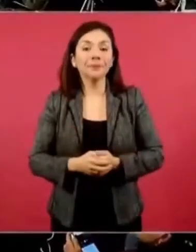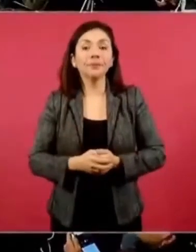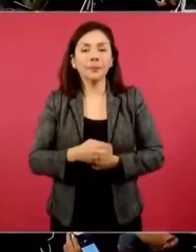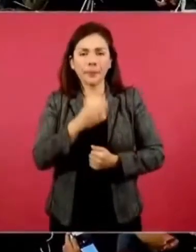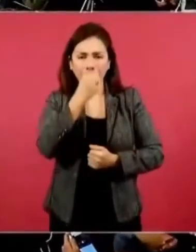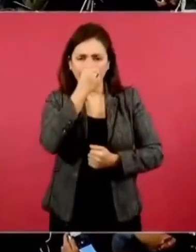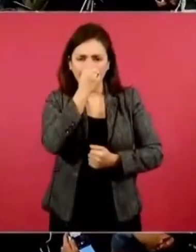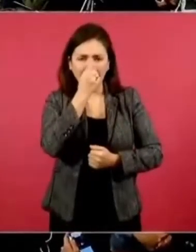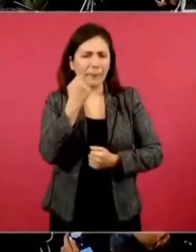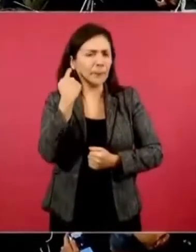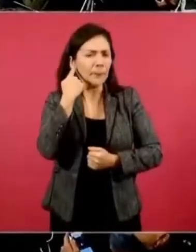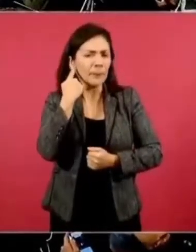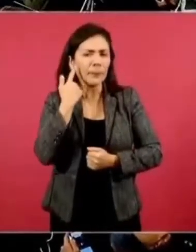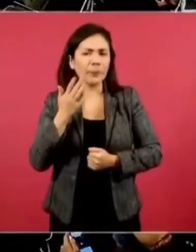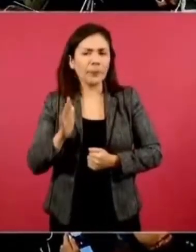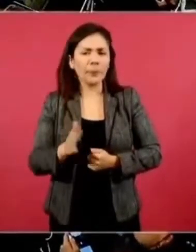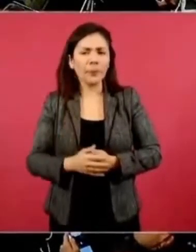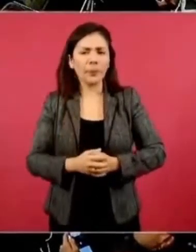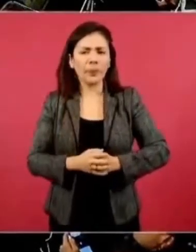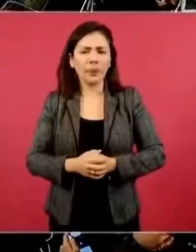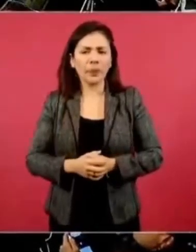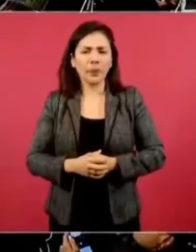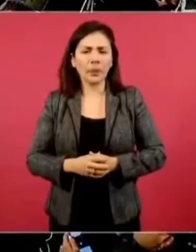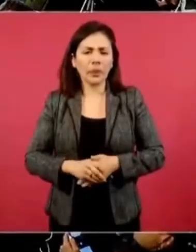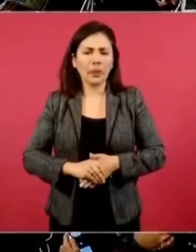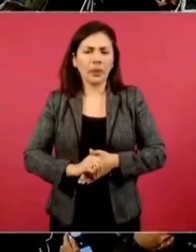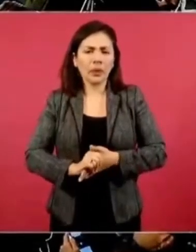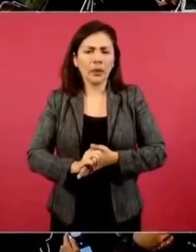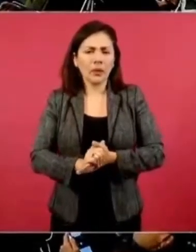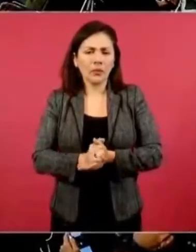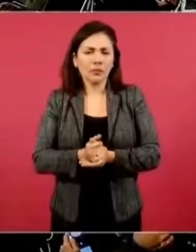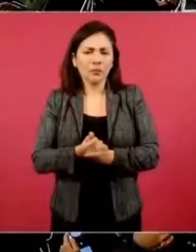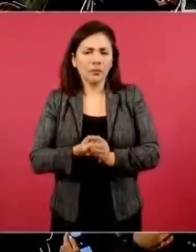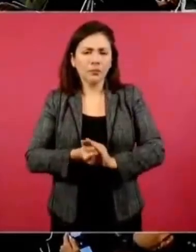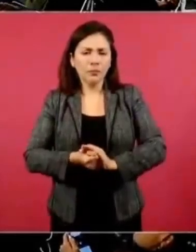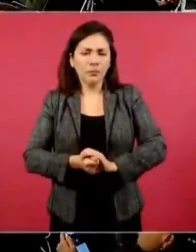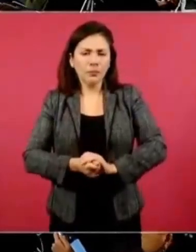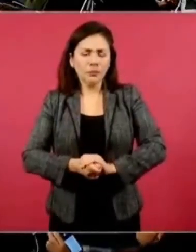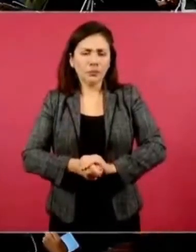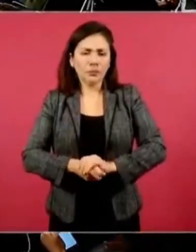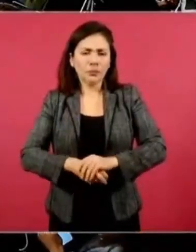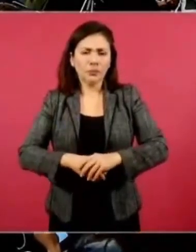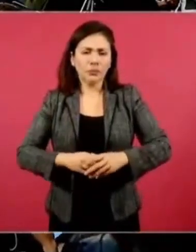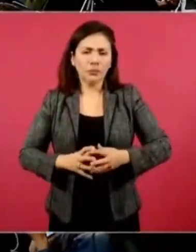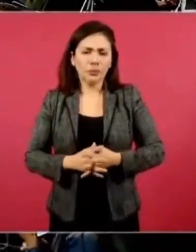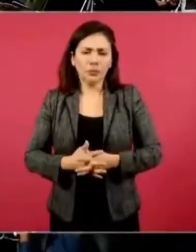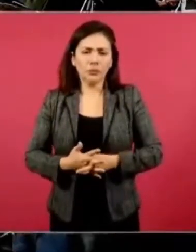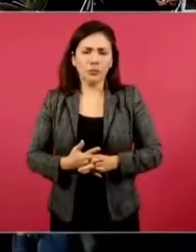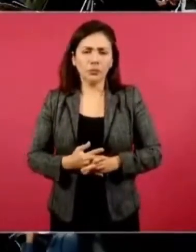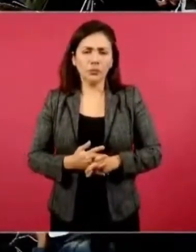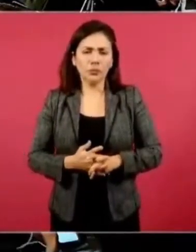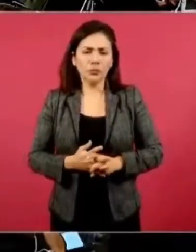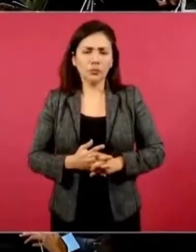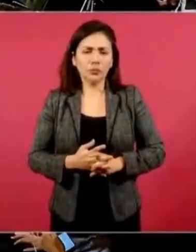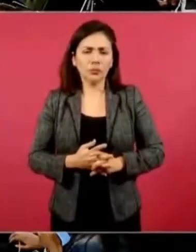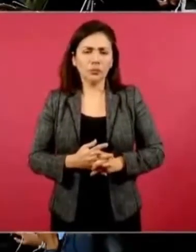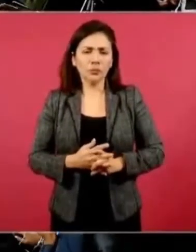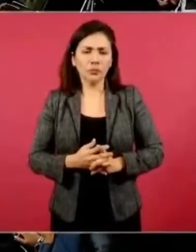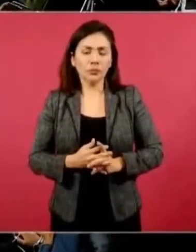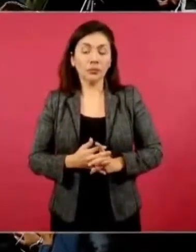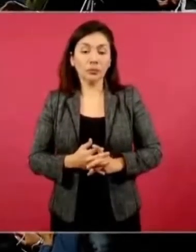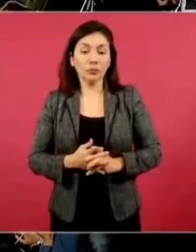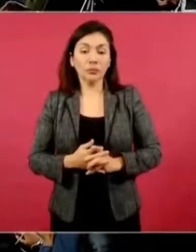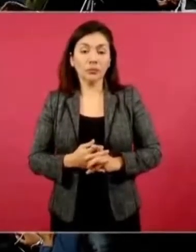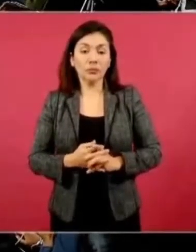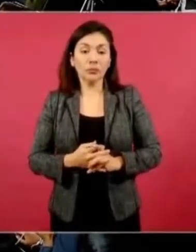En el operativo ya tenían ubicado en qué zona estaban, en qué zona podían estar, o sea, ya tenían el sitio. Entonces, con esa información, ¿no pudieron